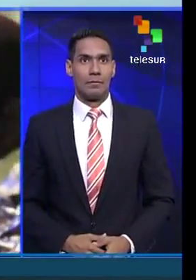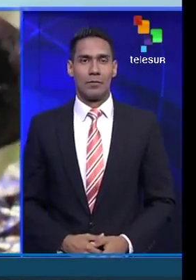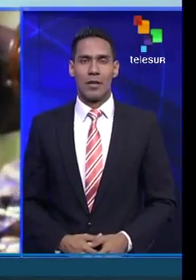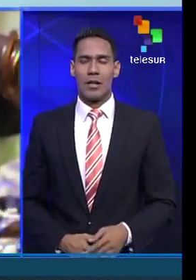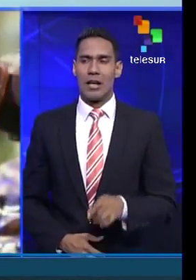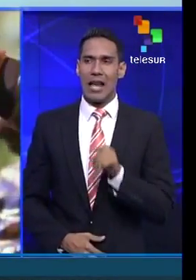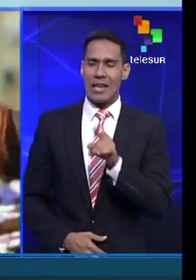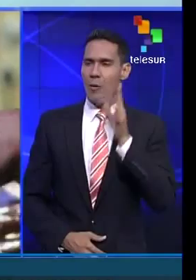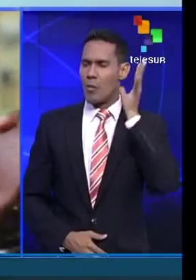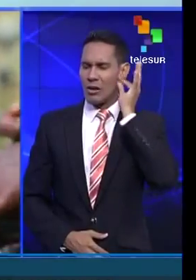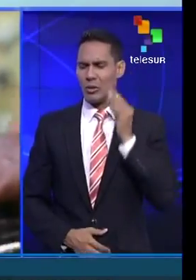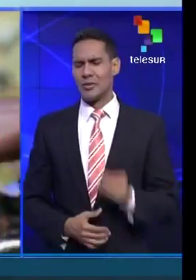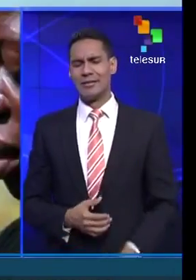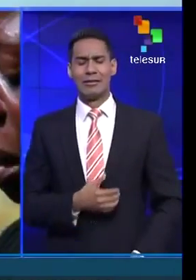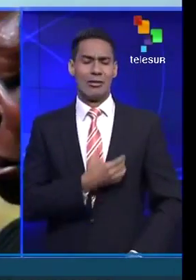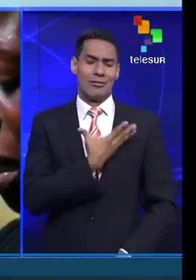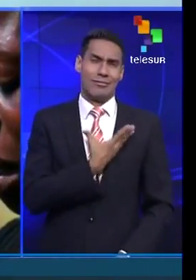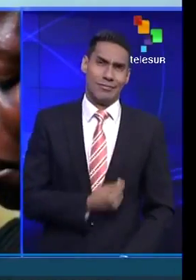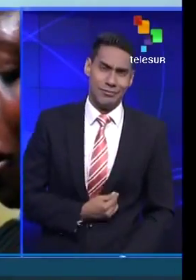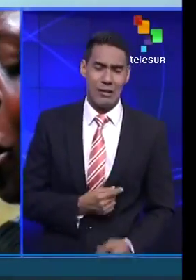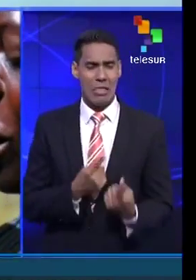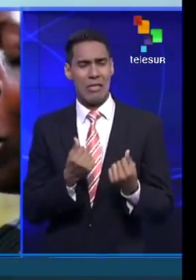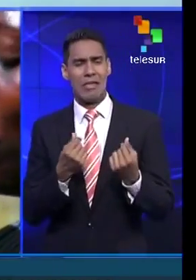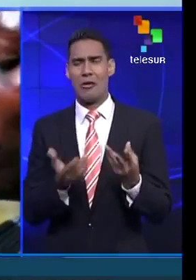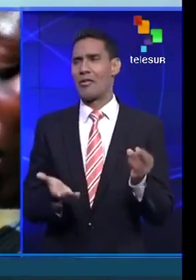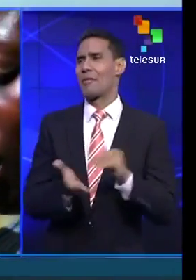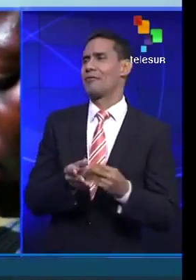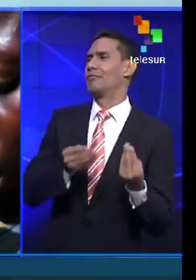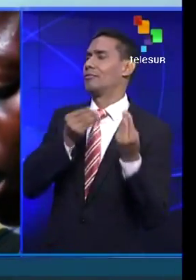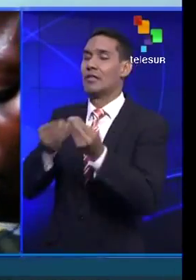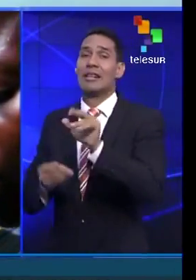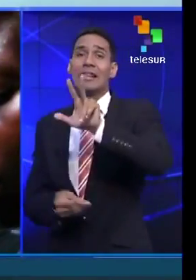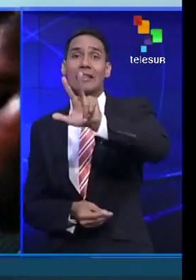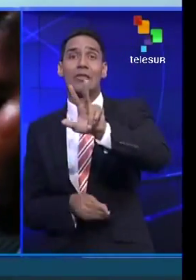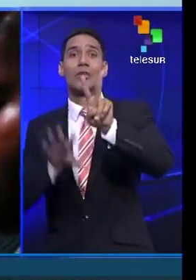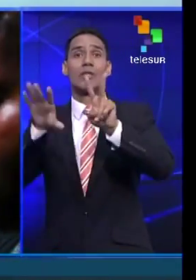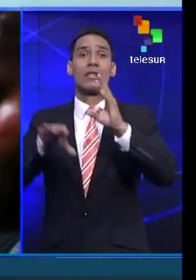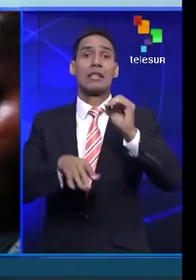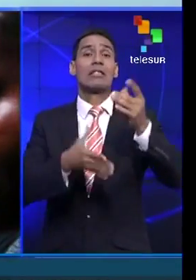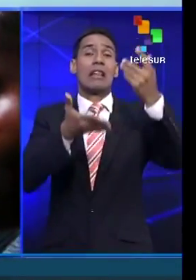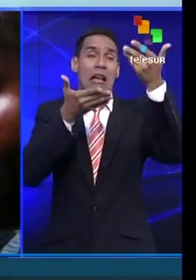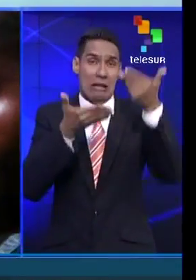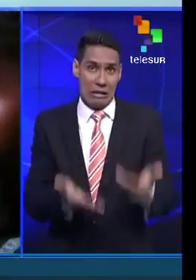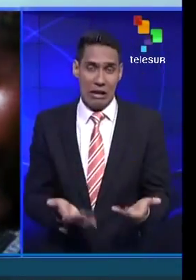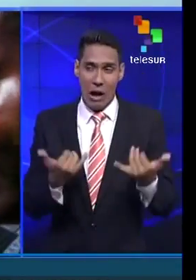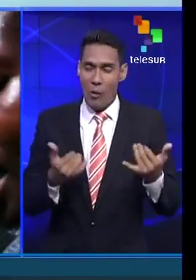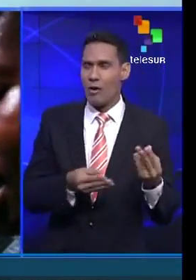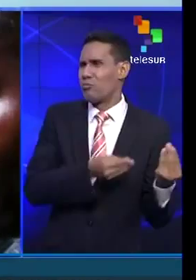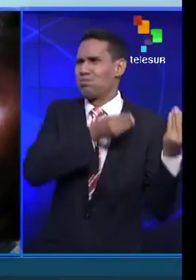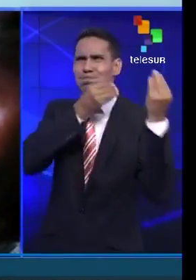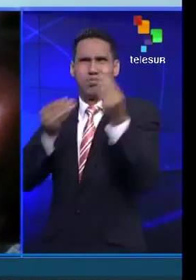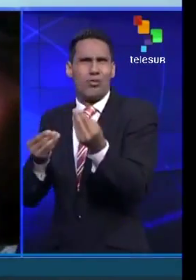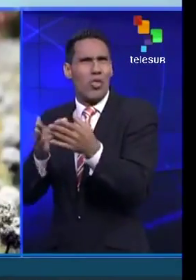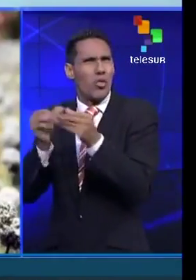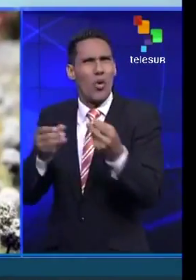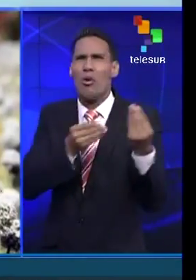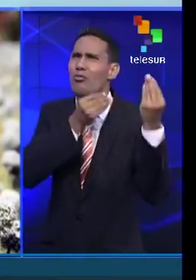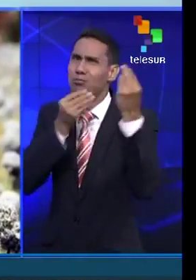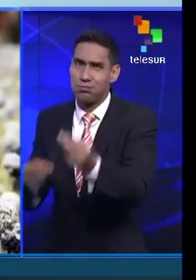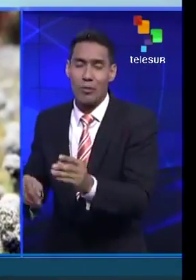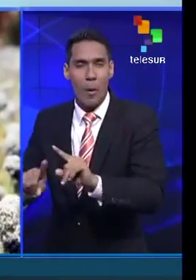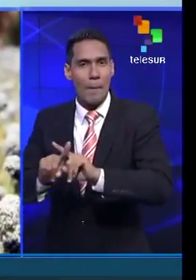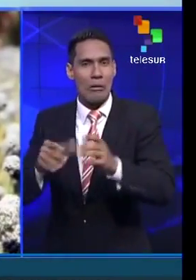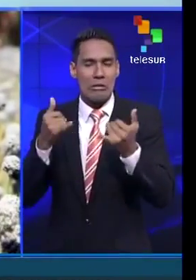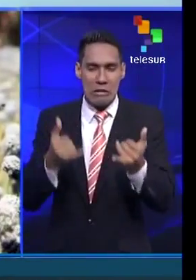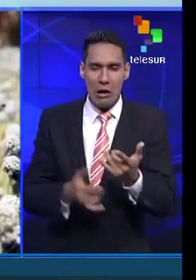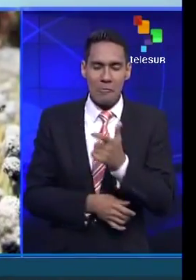desanimada porque tiene que devolver el crédito a Munduquide. Munduquide compró 370 kilos de bulbos y tiene que devolverlo con latas de semilla. Pero